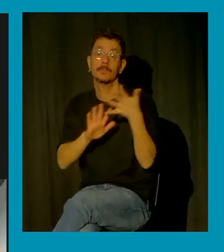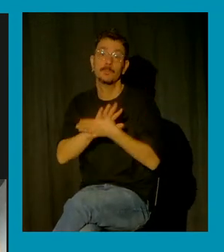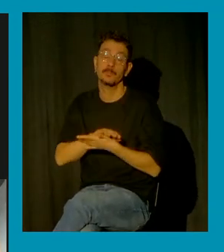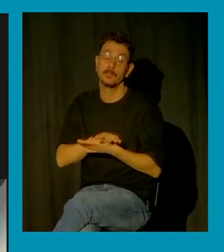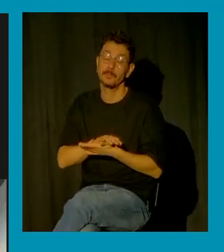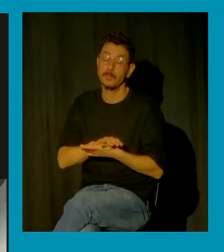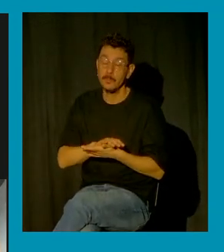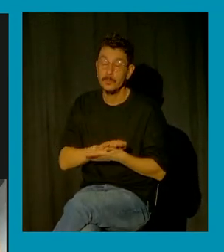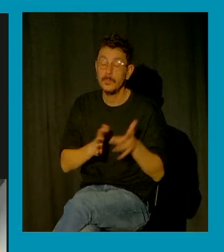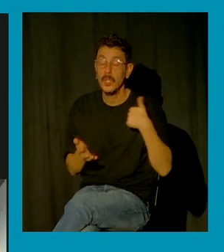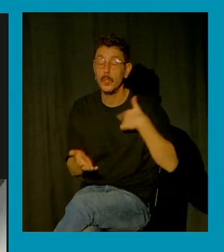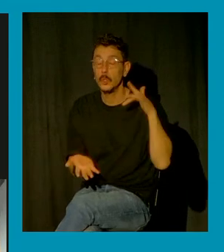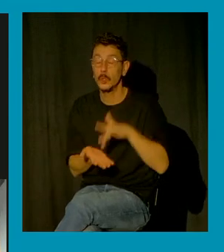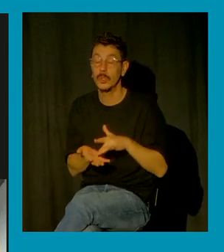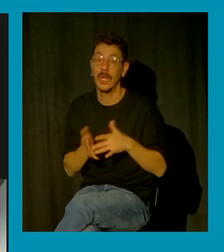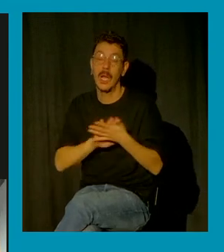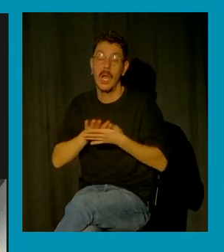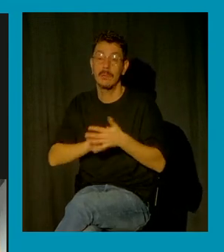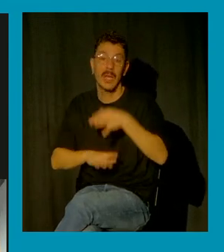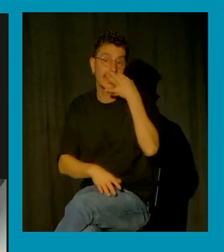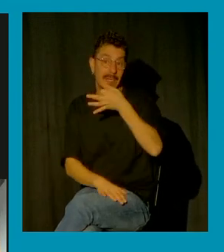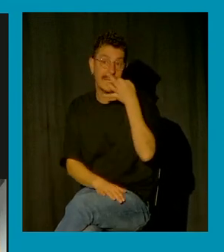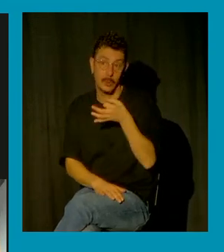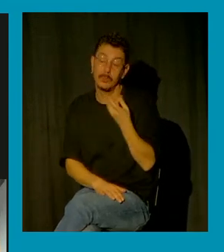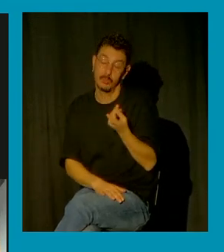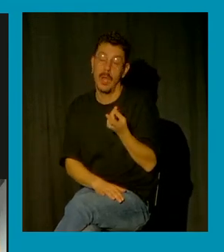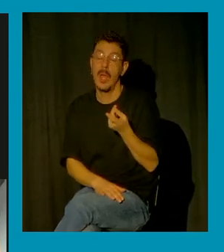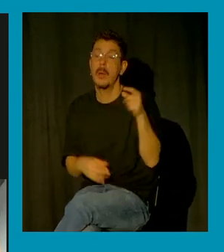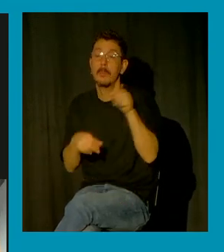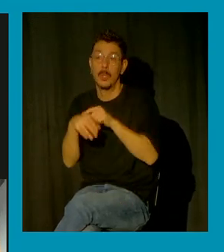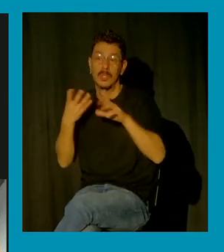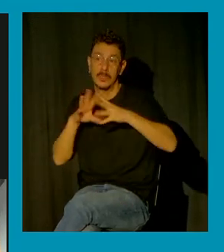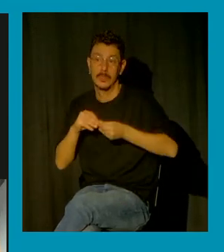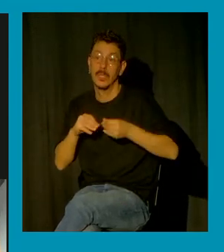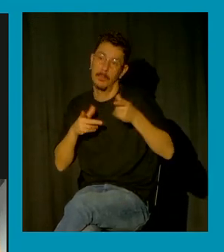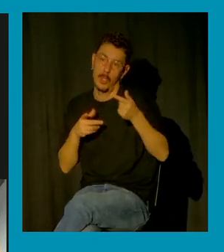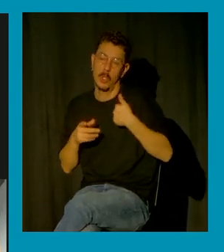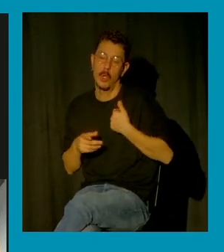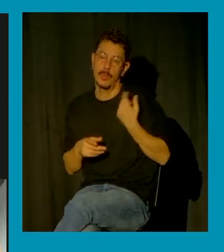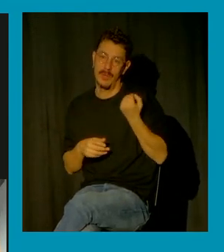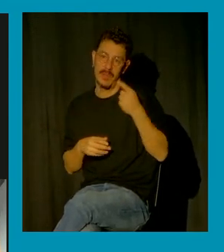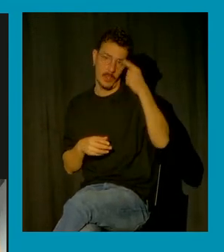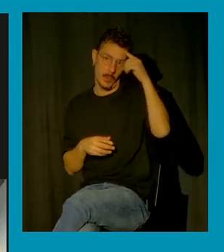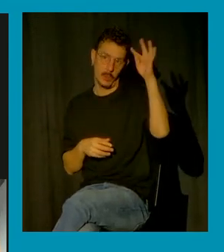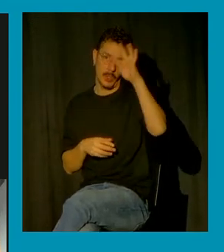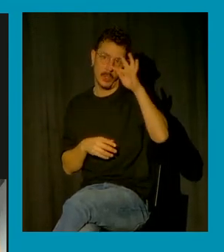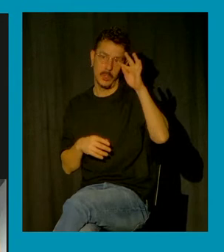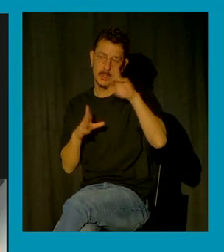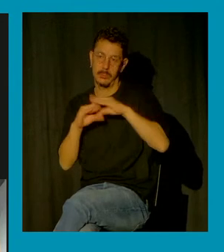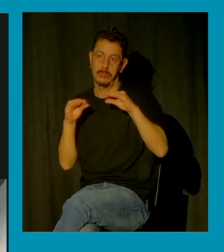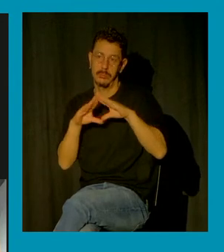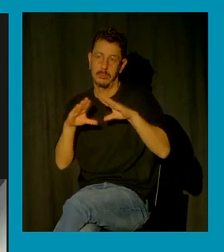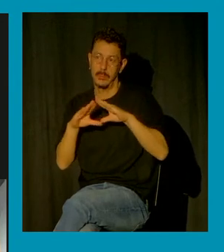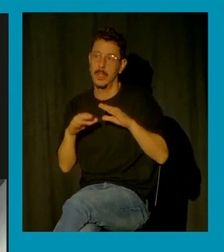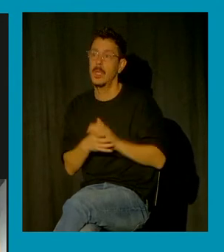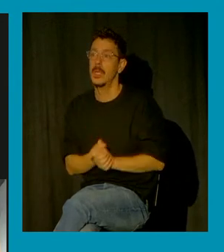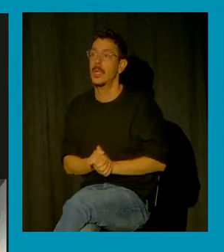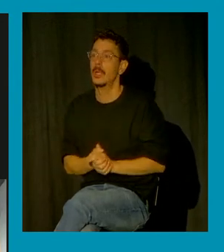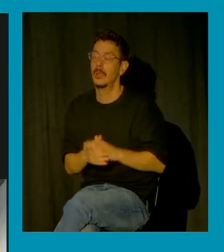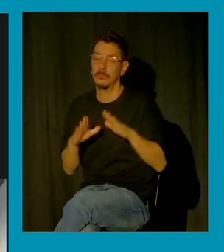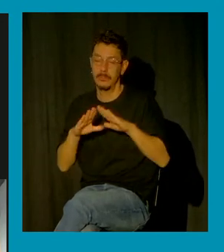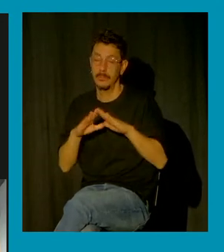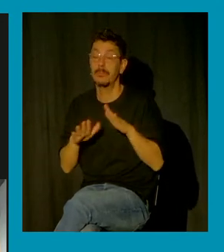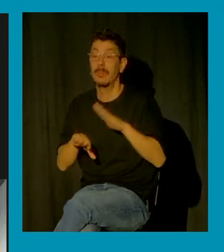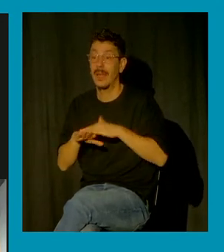para ello tengo que hablaros de Judy Walkowicz y creo que ya muchas conocéis lo que os voy a contar ahora pero bueno para mí fue un